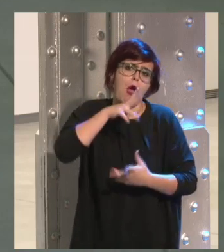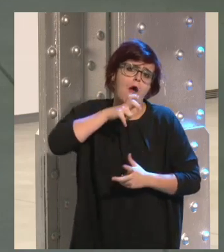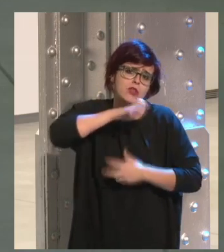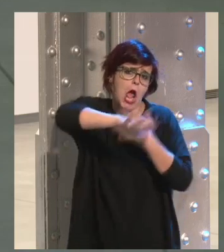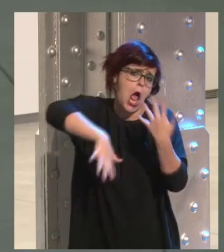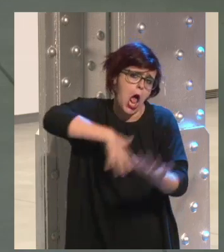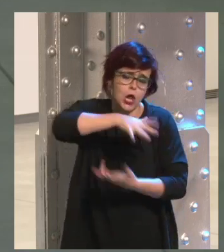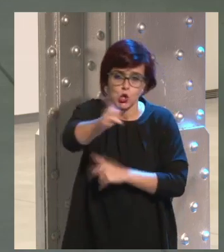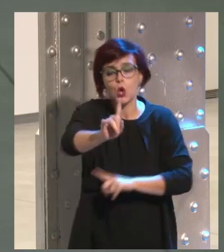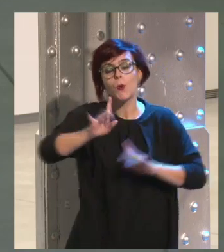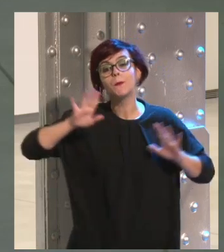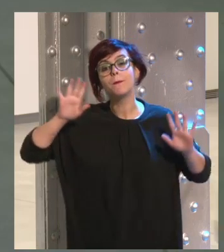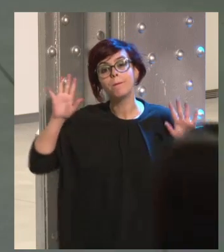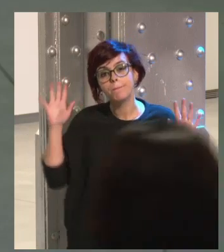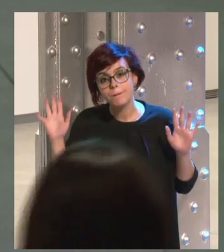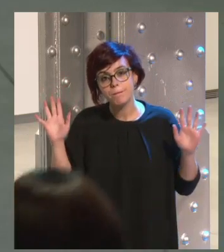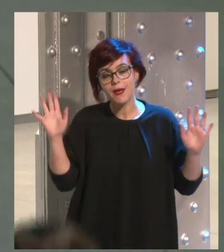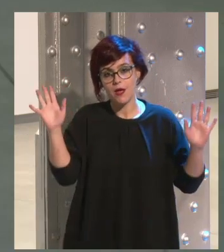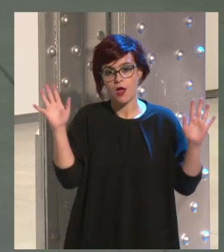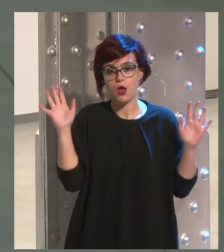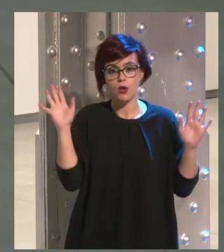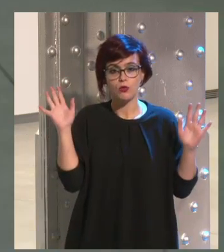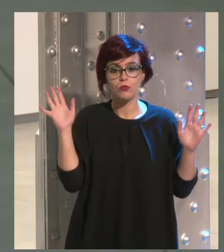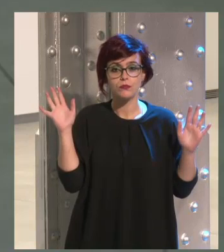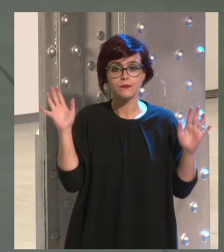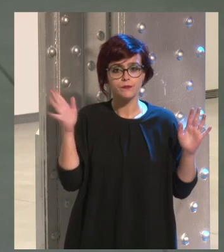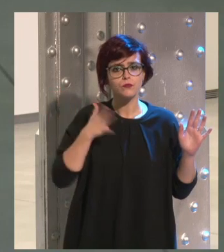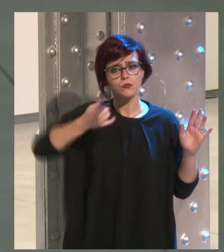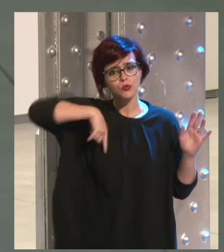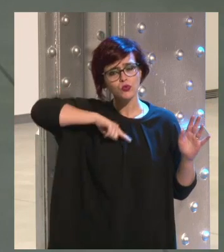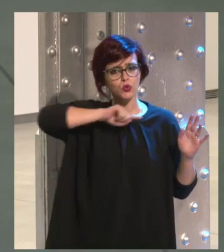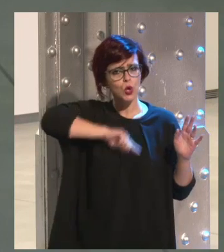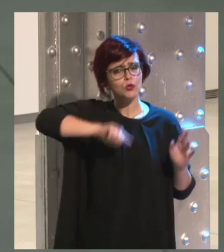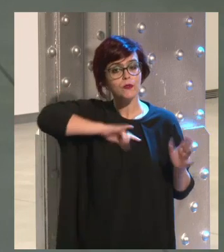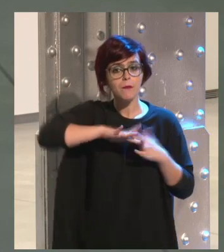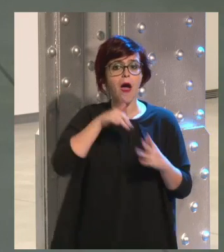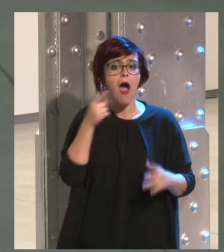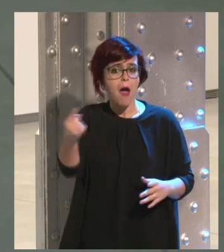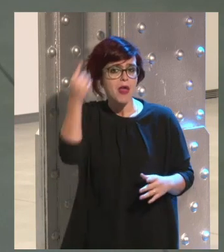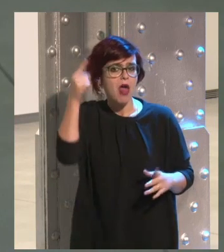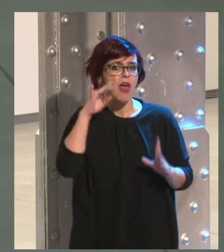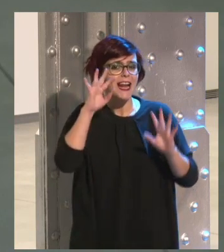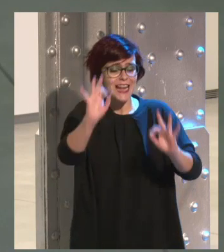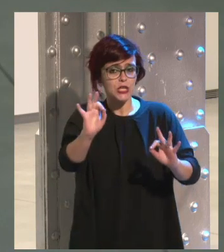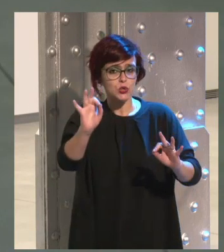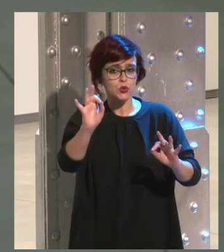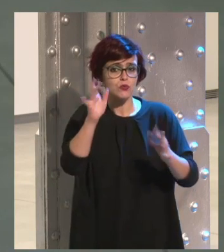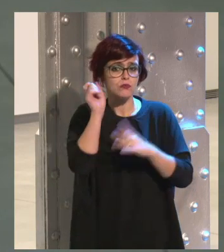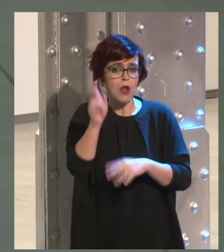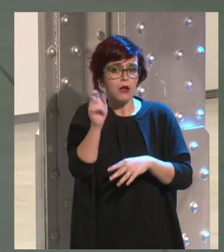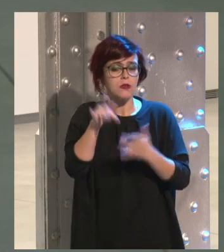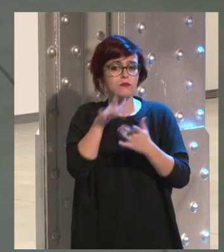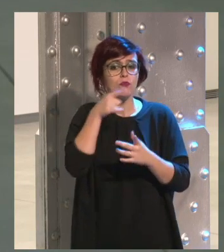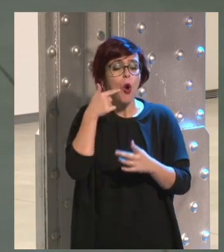discurso, pero somos conscientes de que existen amenazas y riesgos, pero también de que existen un